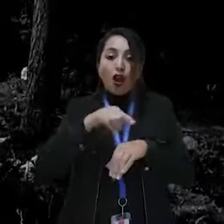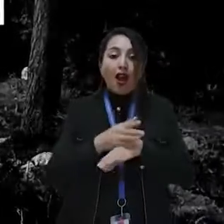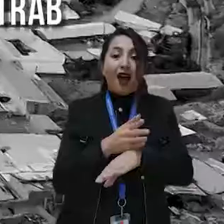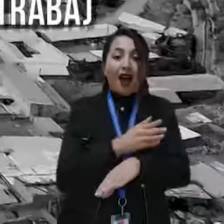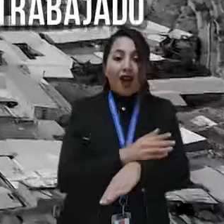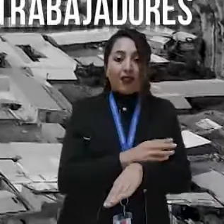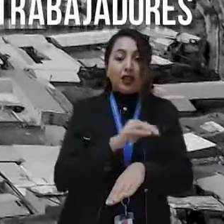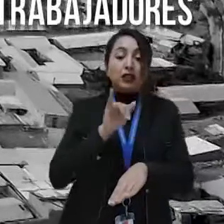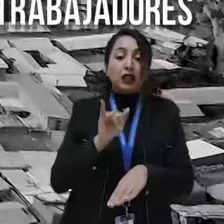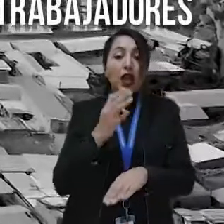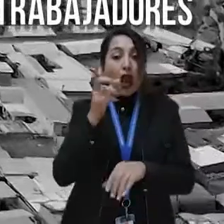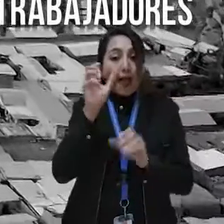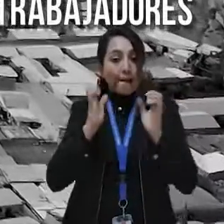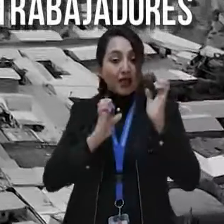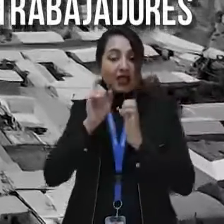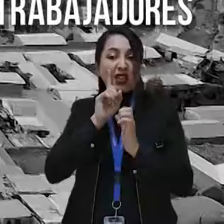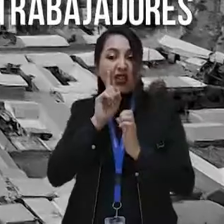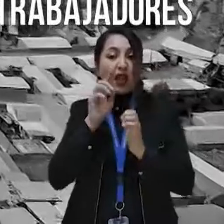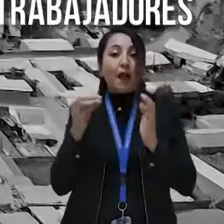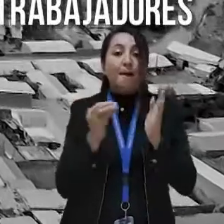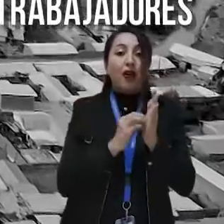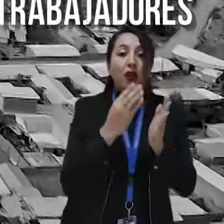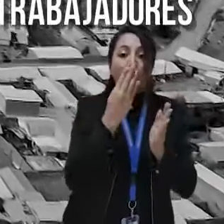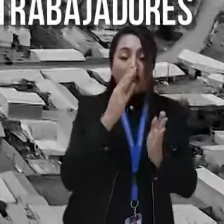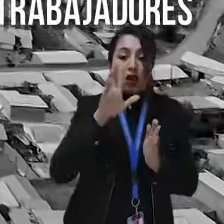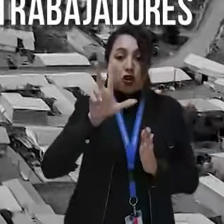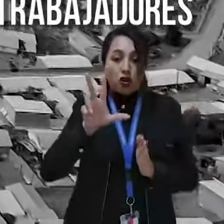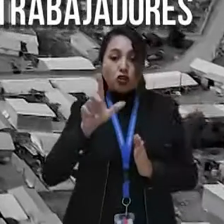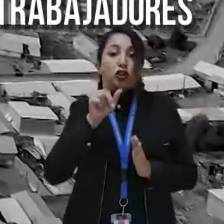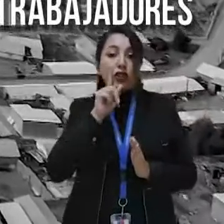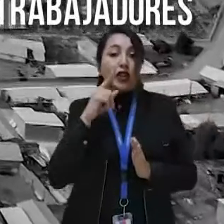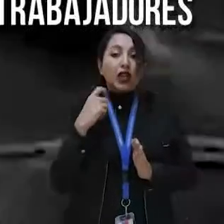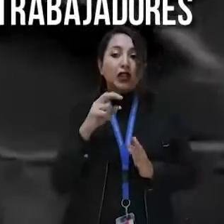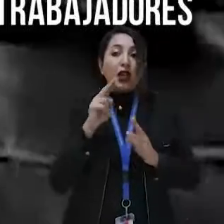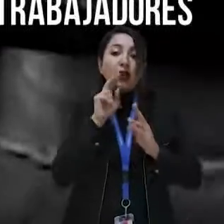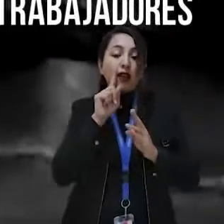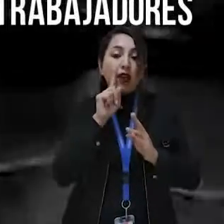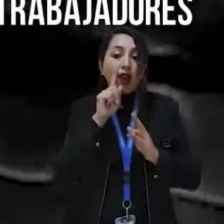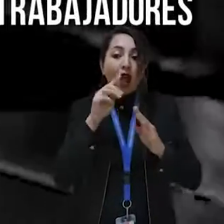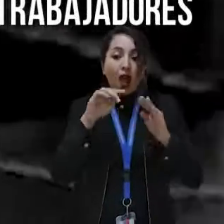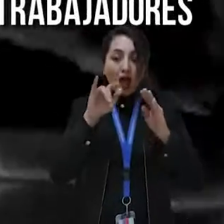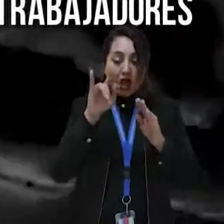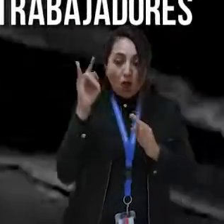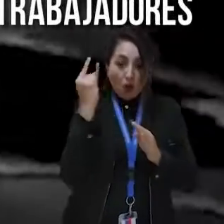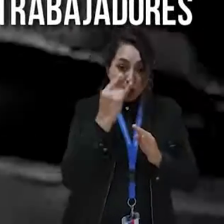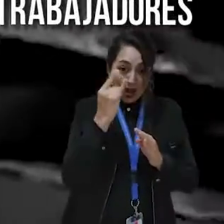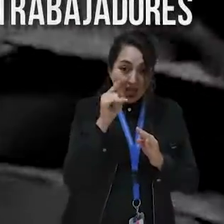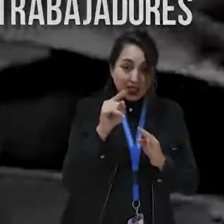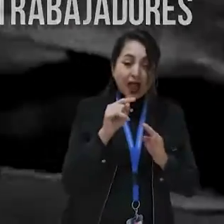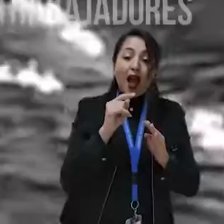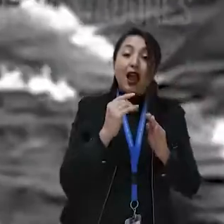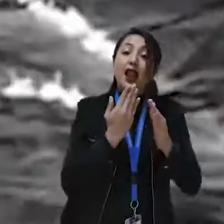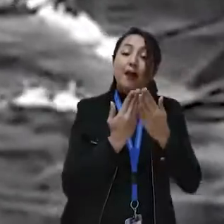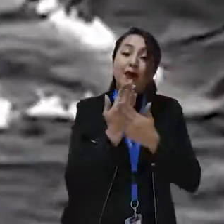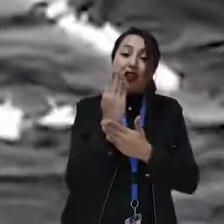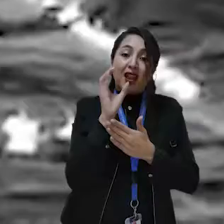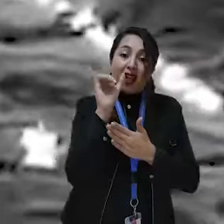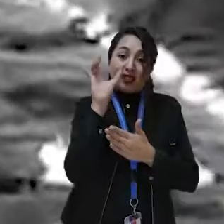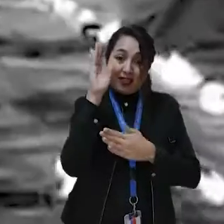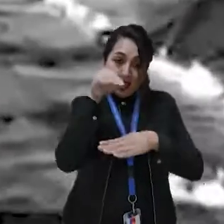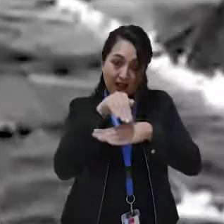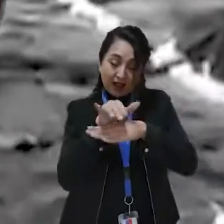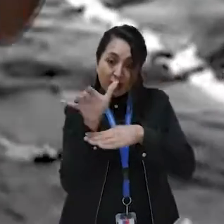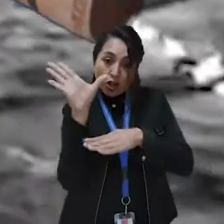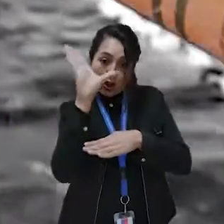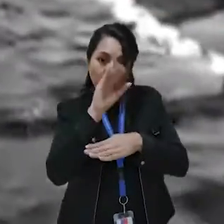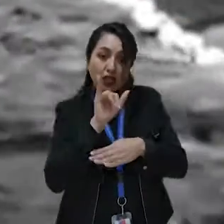Si la empresa tiene más de 50 trabajadores, debe contar con un policlínico de atención diurna y nocturna. Si vas a trabajar